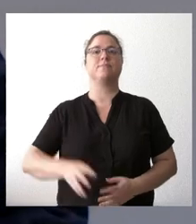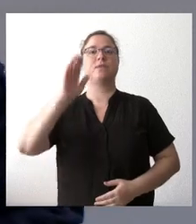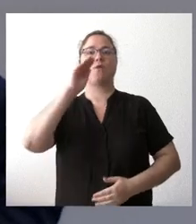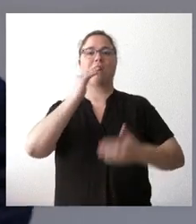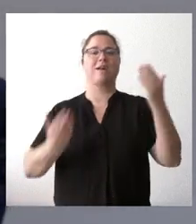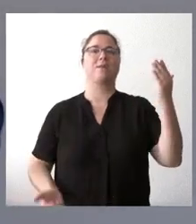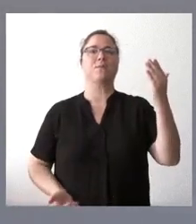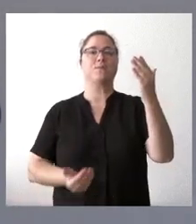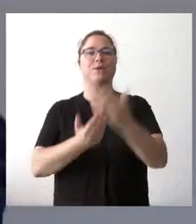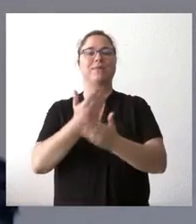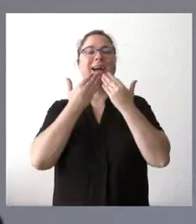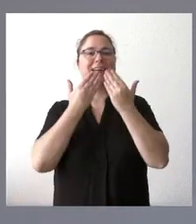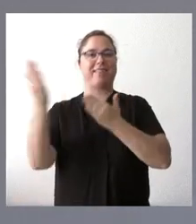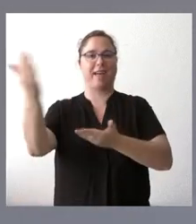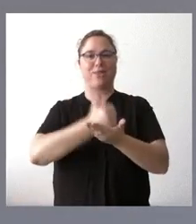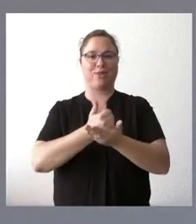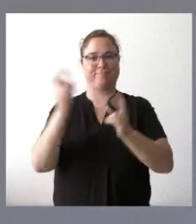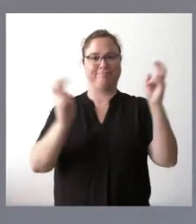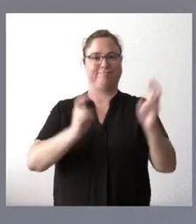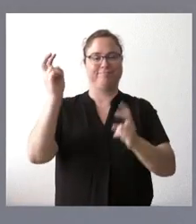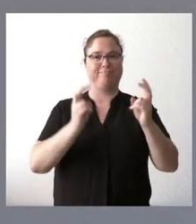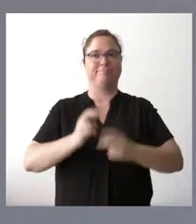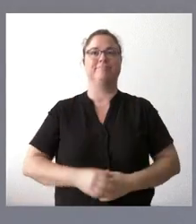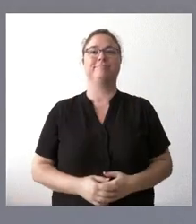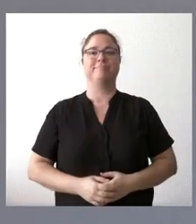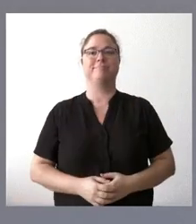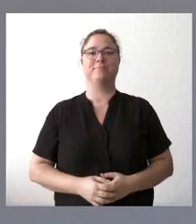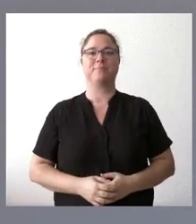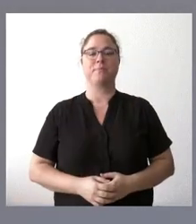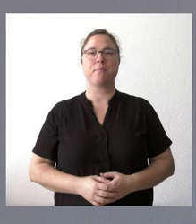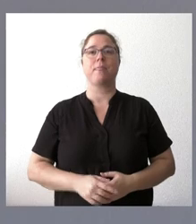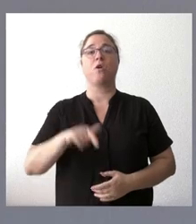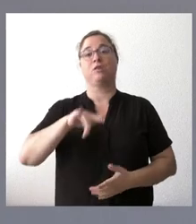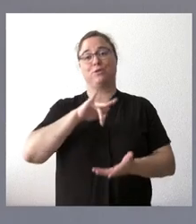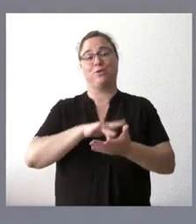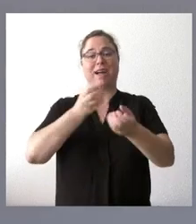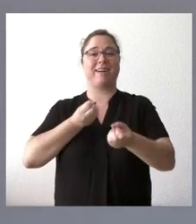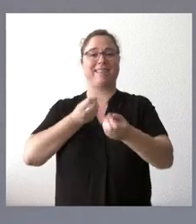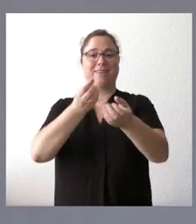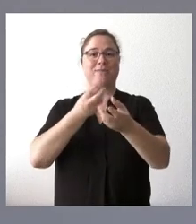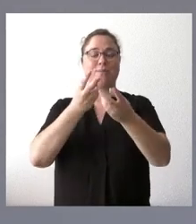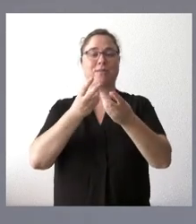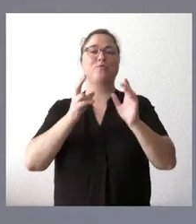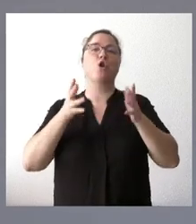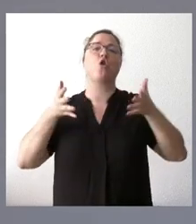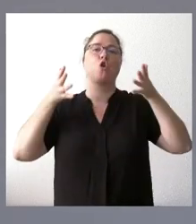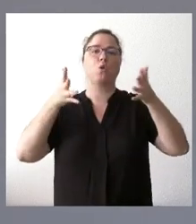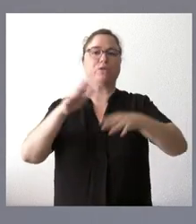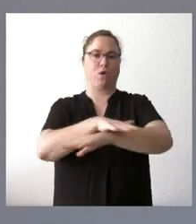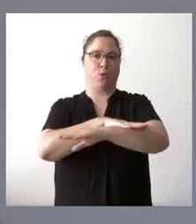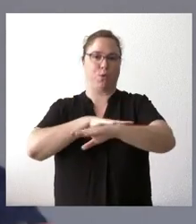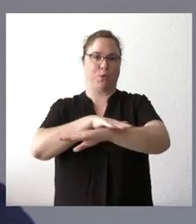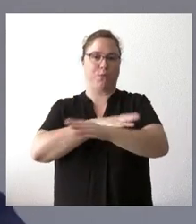Muchas gracias a todos por su presencia. Con motivo de la información relativa al Consejo de Gobierno que hemos tenido